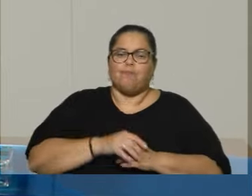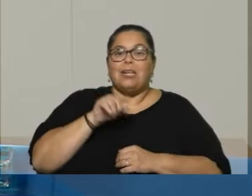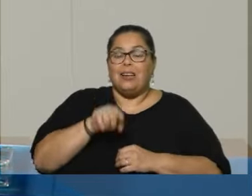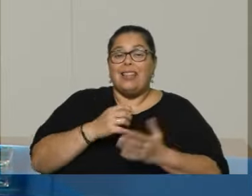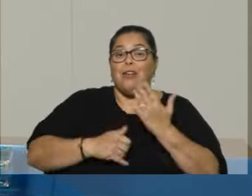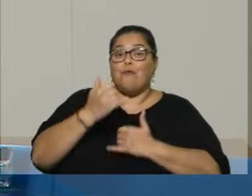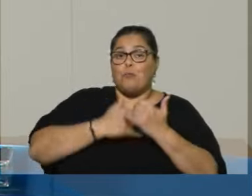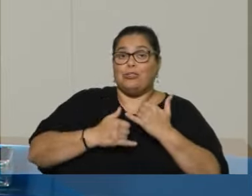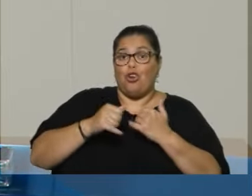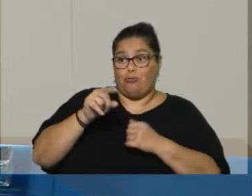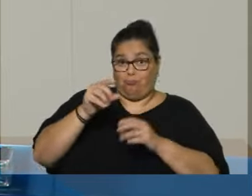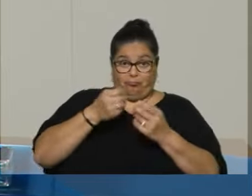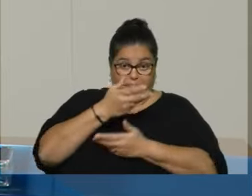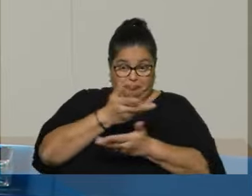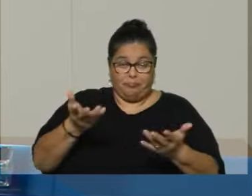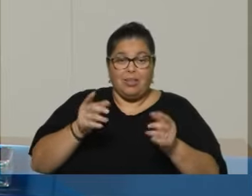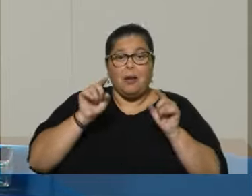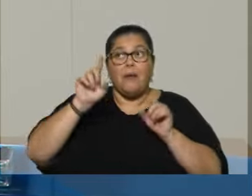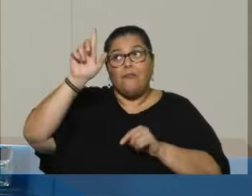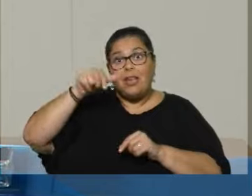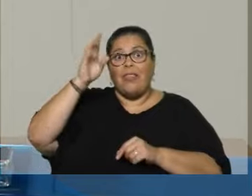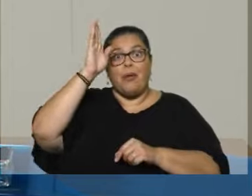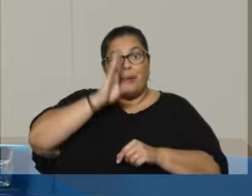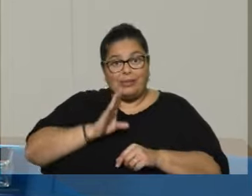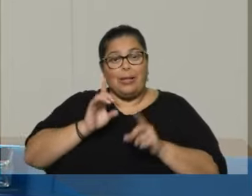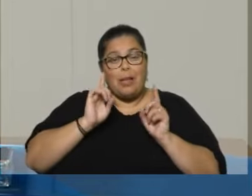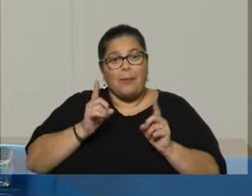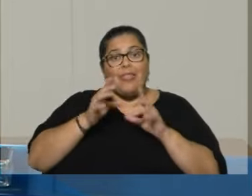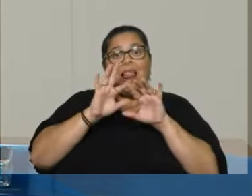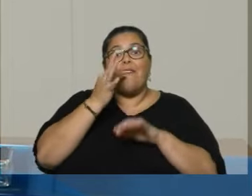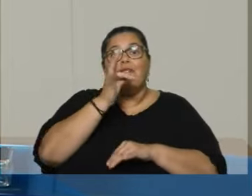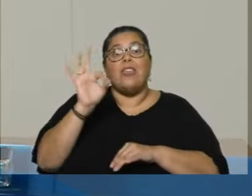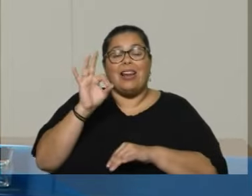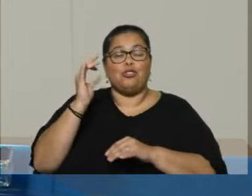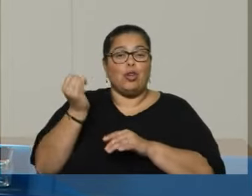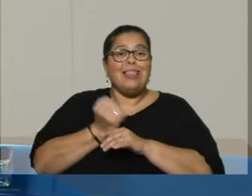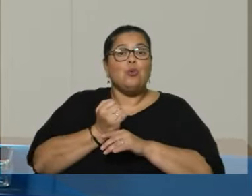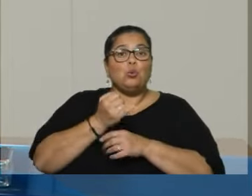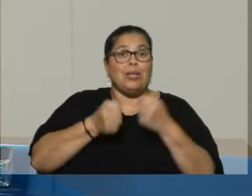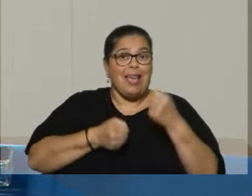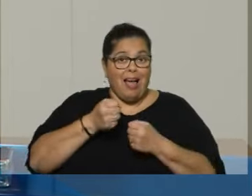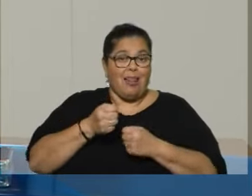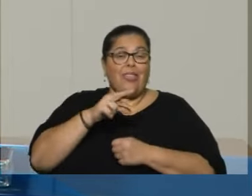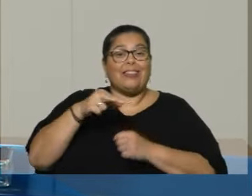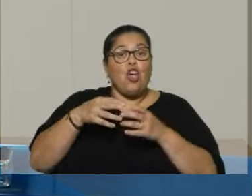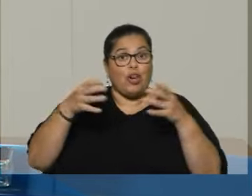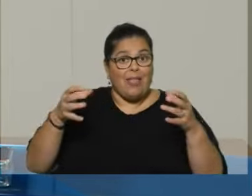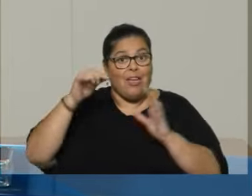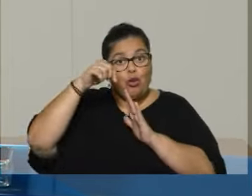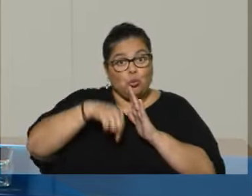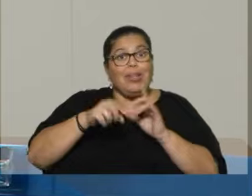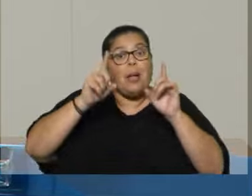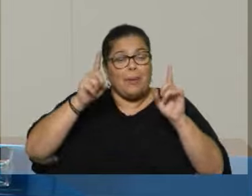económicas brasileñas. También de la Federación Industrial de Río Grande del Sur. Y de la propia